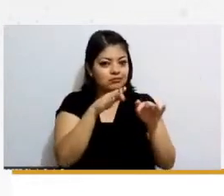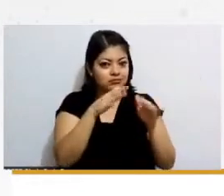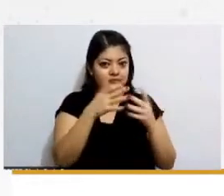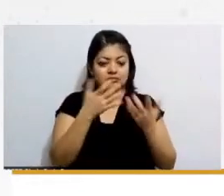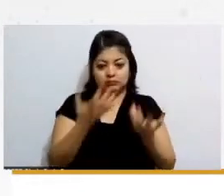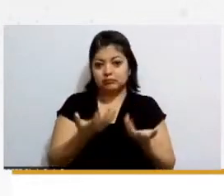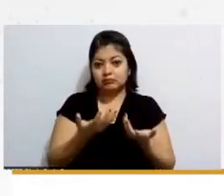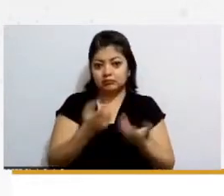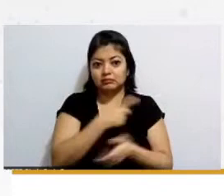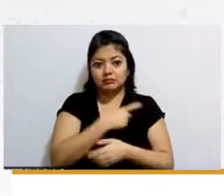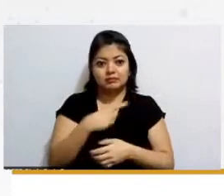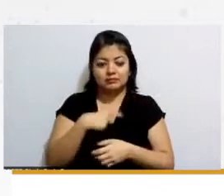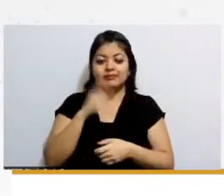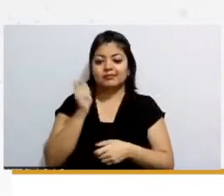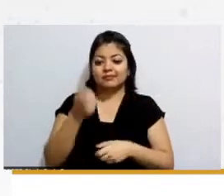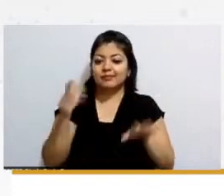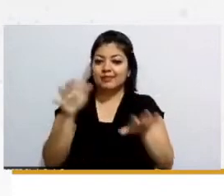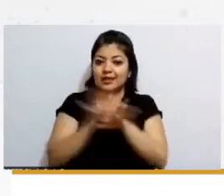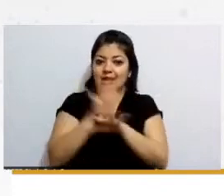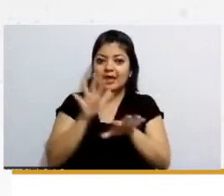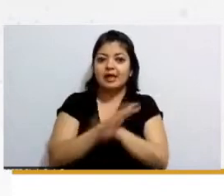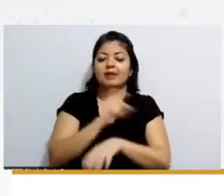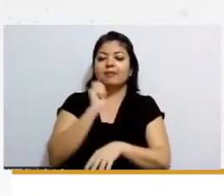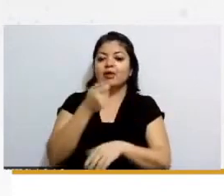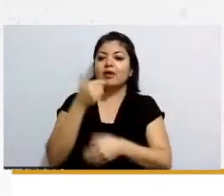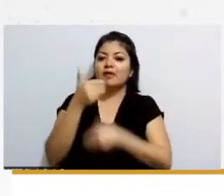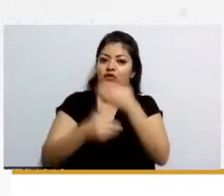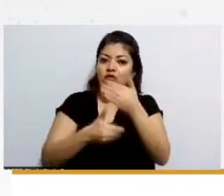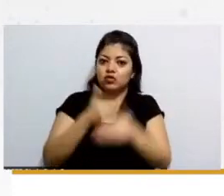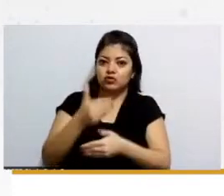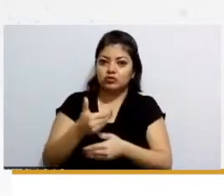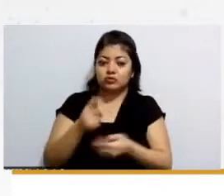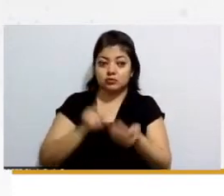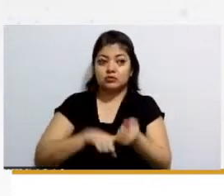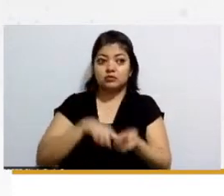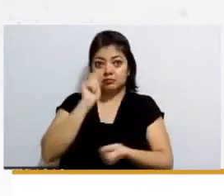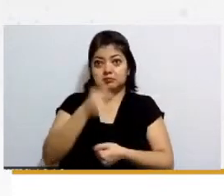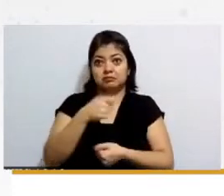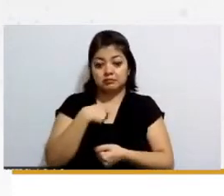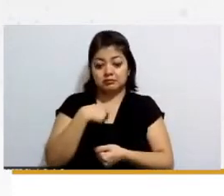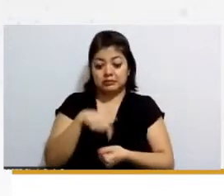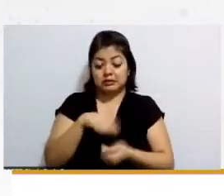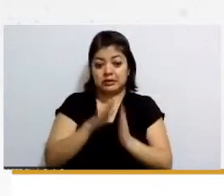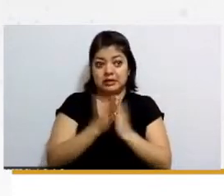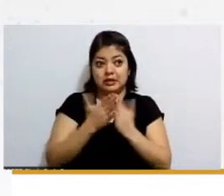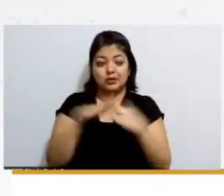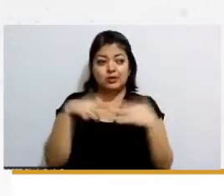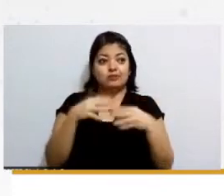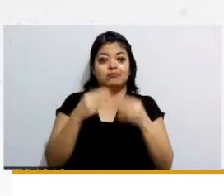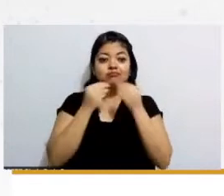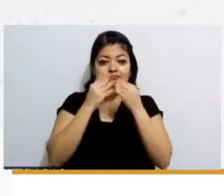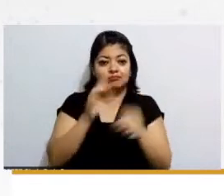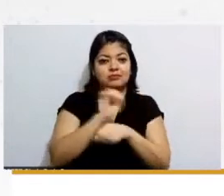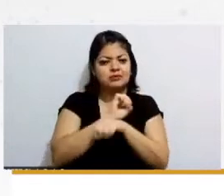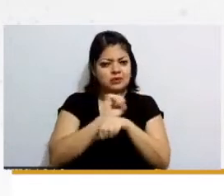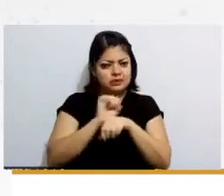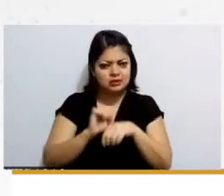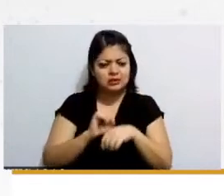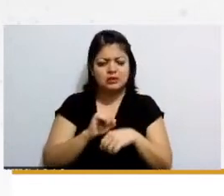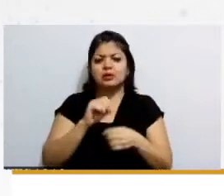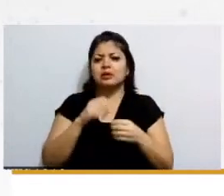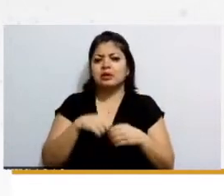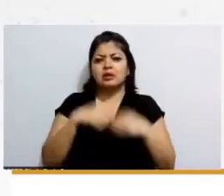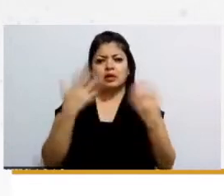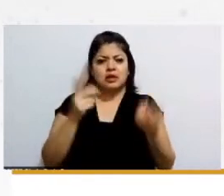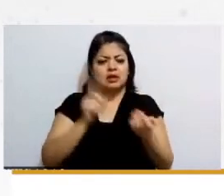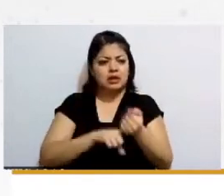hay que hacer muchos cambios mucha evolución yo les digo a mí me gustaron los libros si se me hacen de una manera sencilla si se pueden hacer como